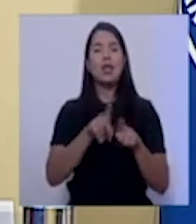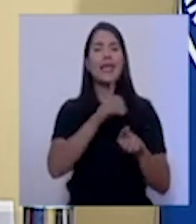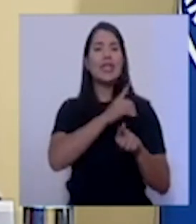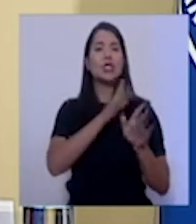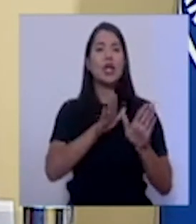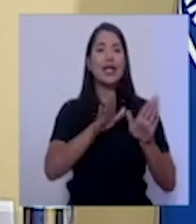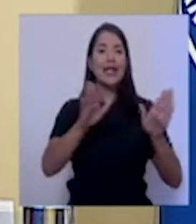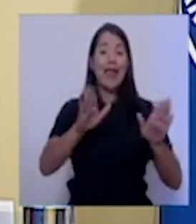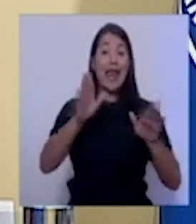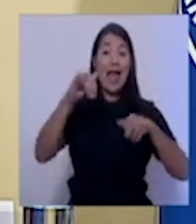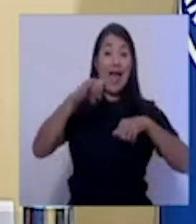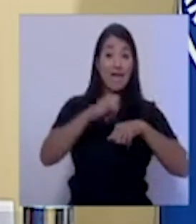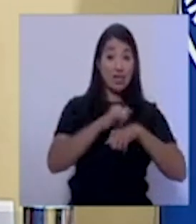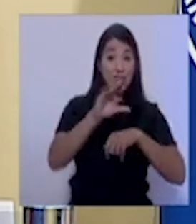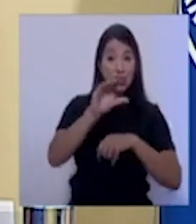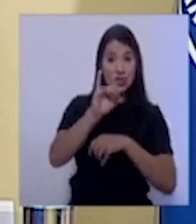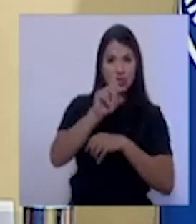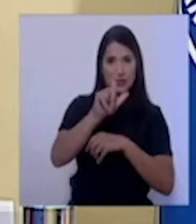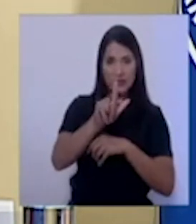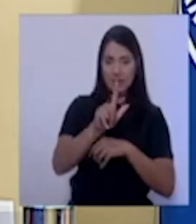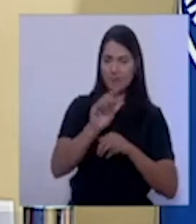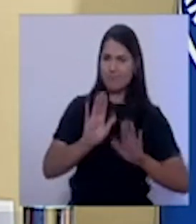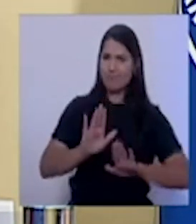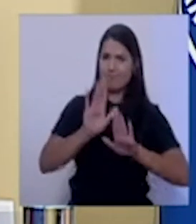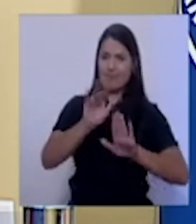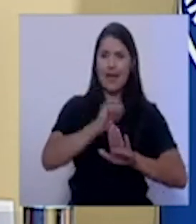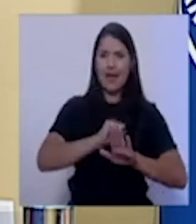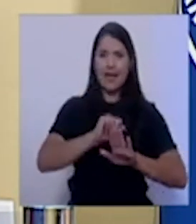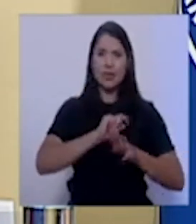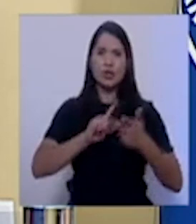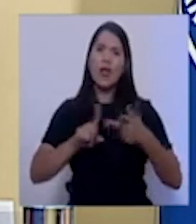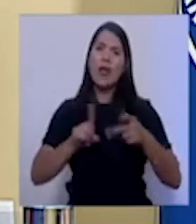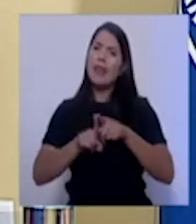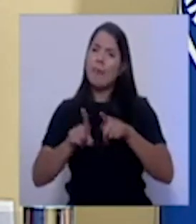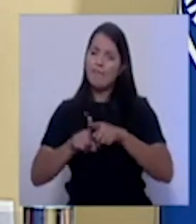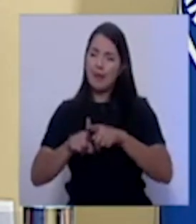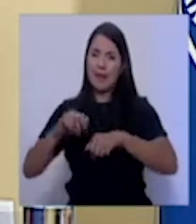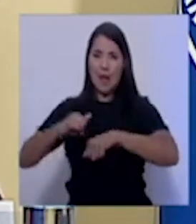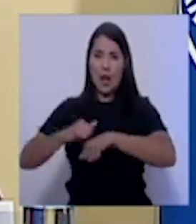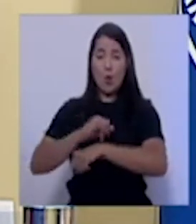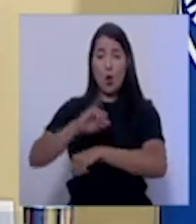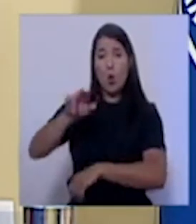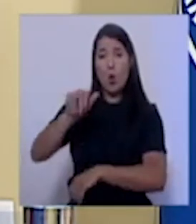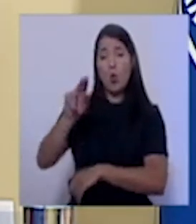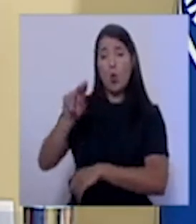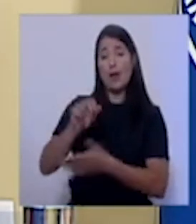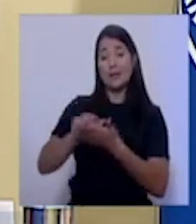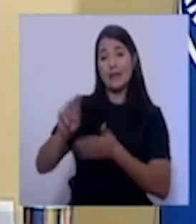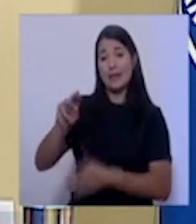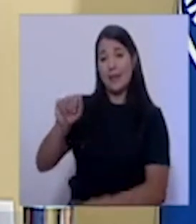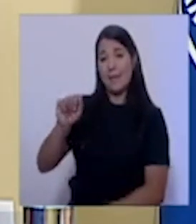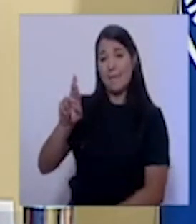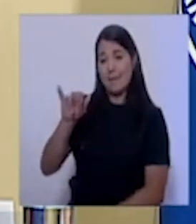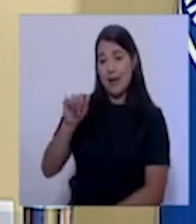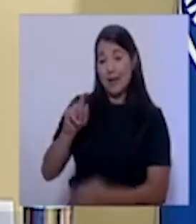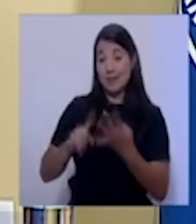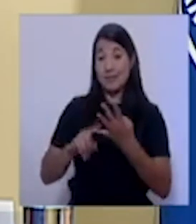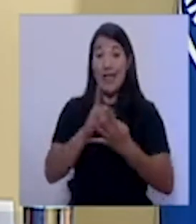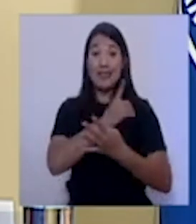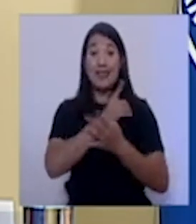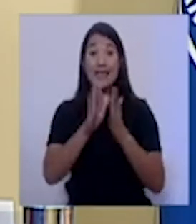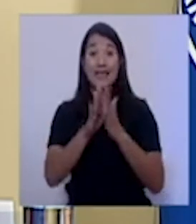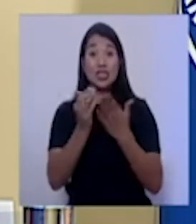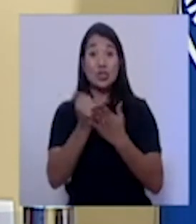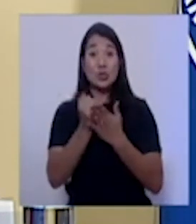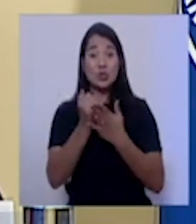actitud. Tercero, sin duda, el operador del aeropuerto Juan Santa María. La Dirección de Migración, los funcionarios de migración han sido muy